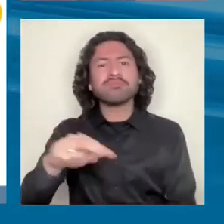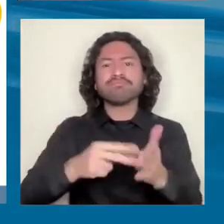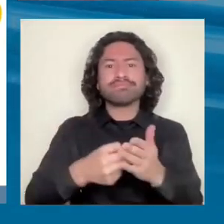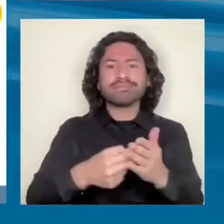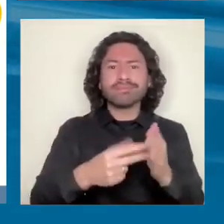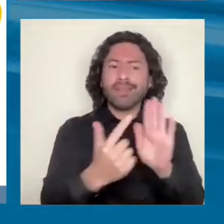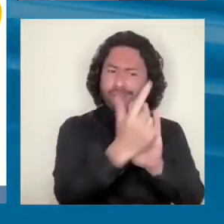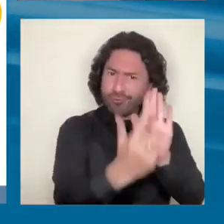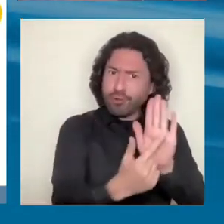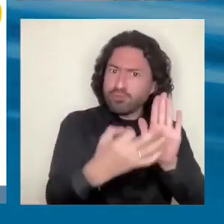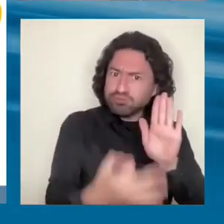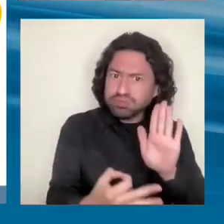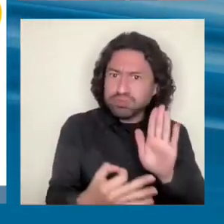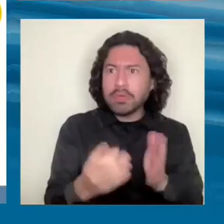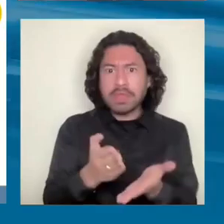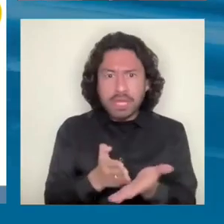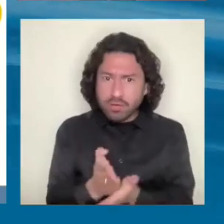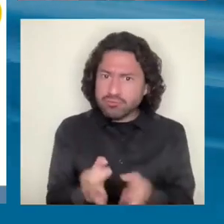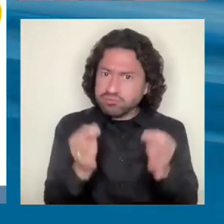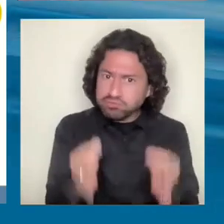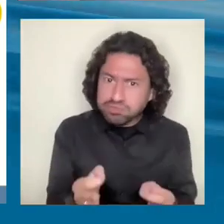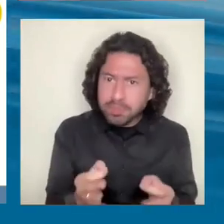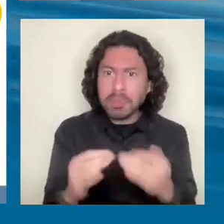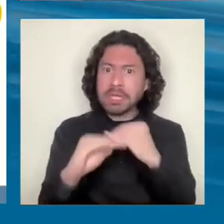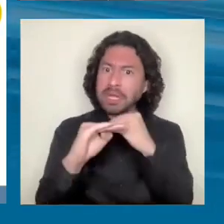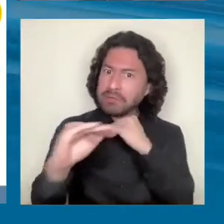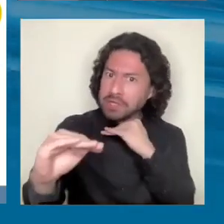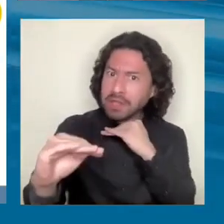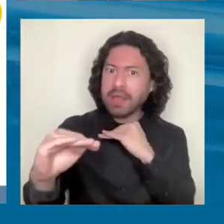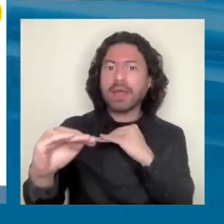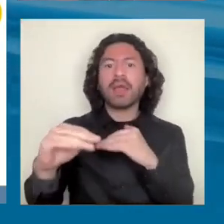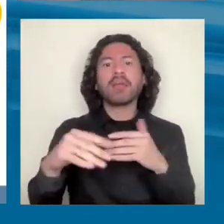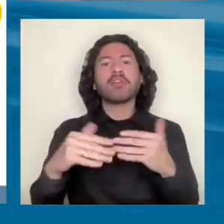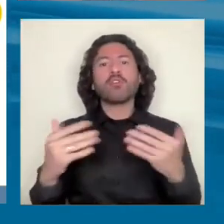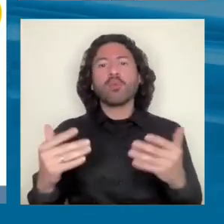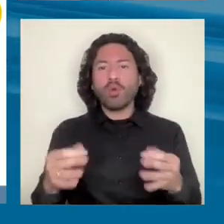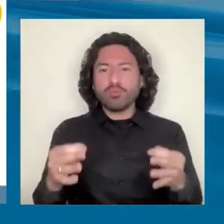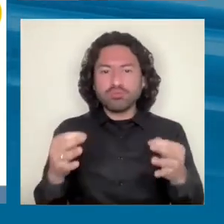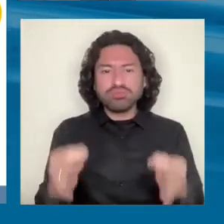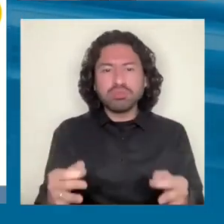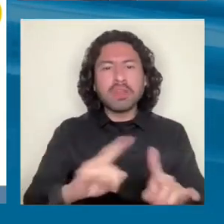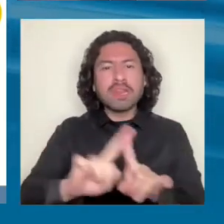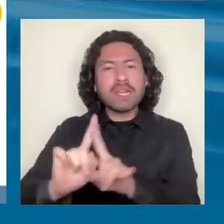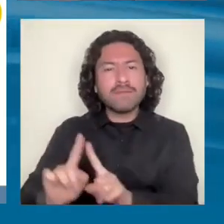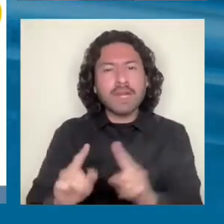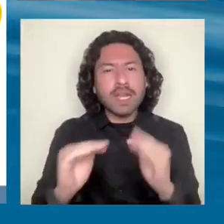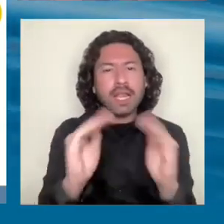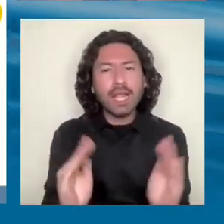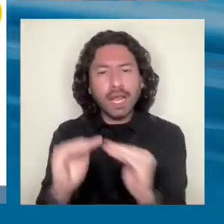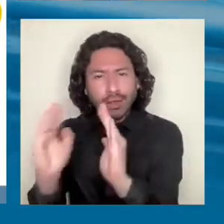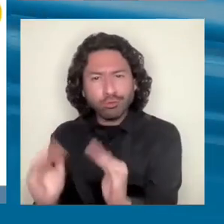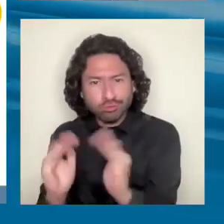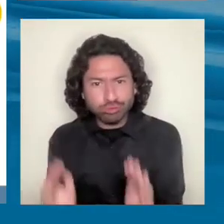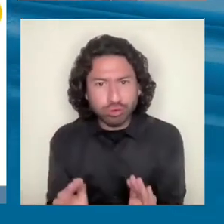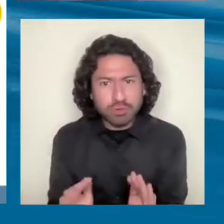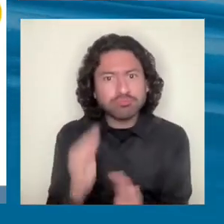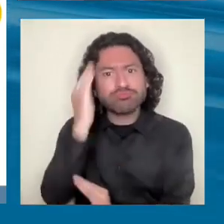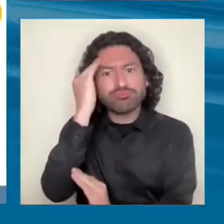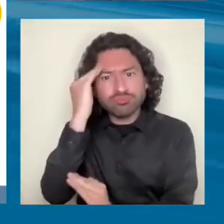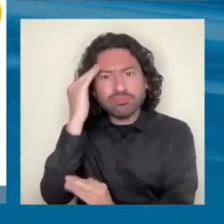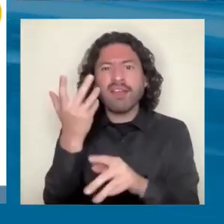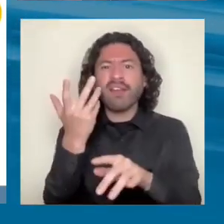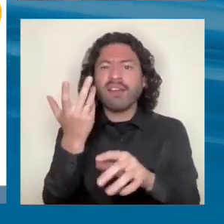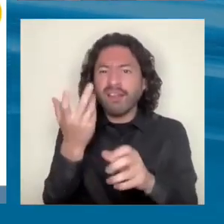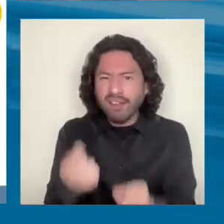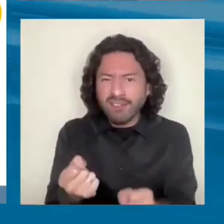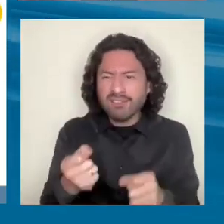el Estado de Derecho, mantener estabilidad y sobre todo la legitimidad de las instituciones. Como sabemos, hay encuestas de latino barómetro y otras